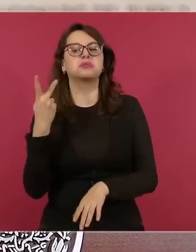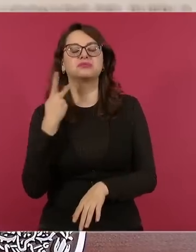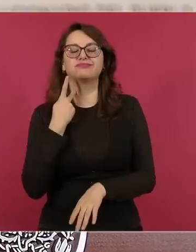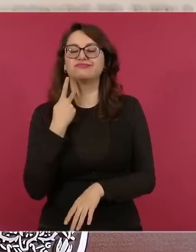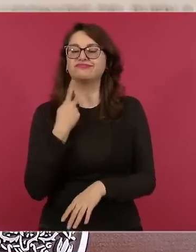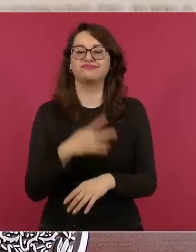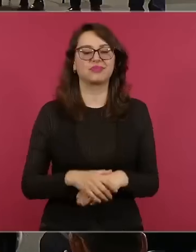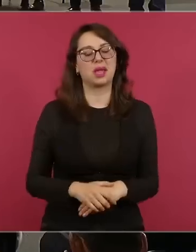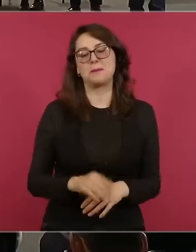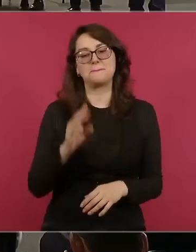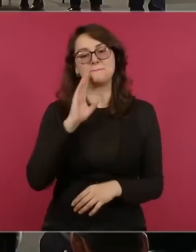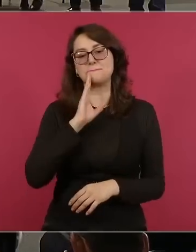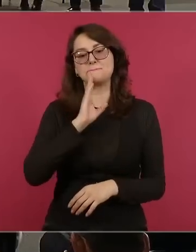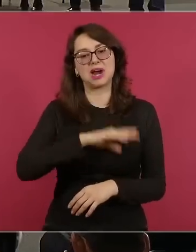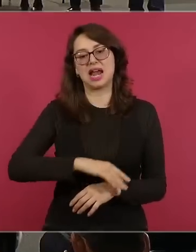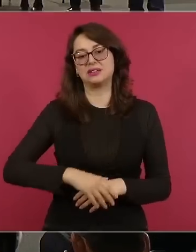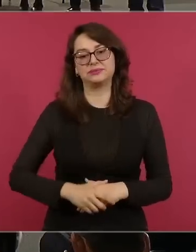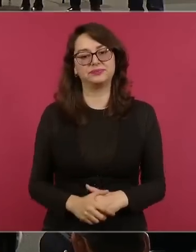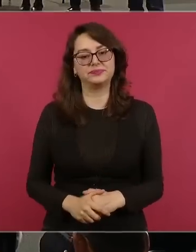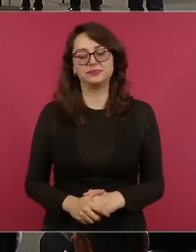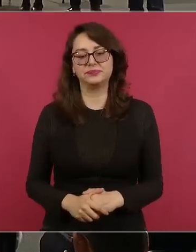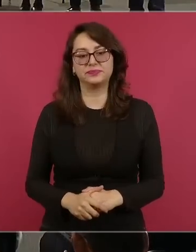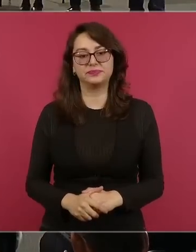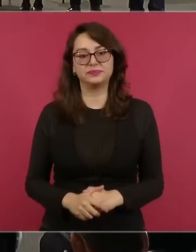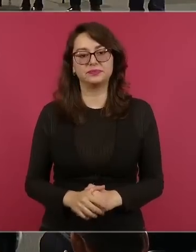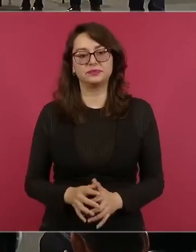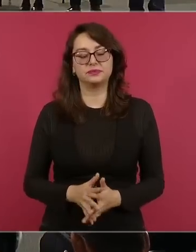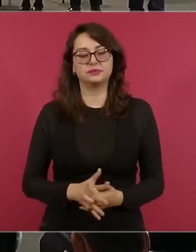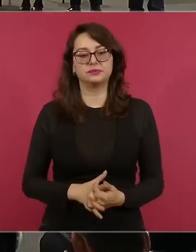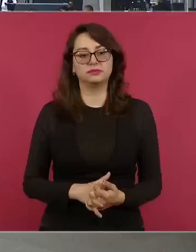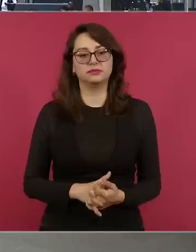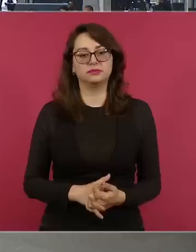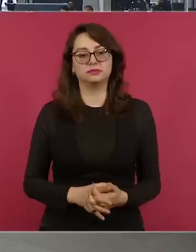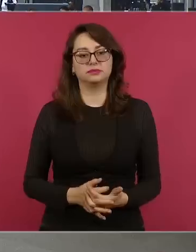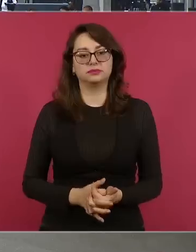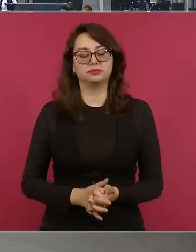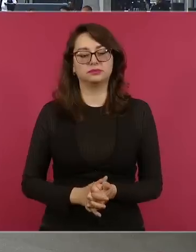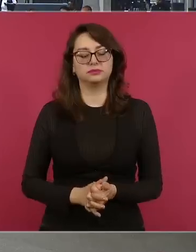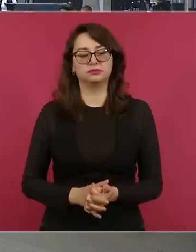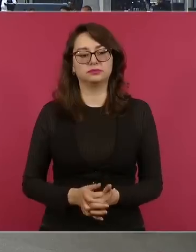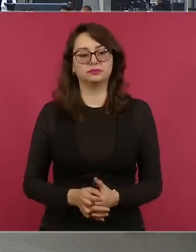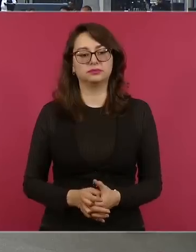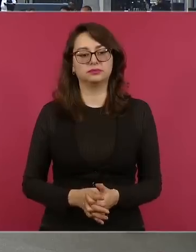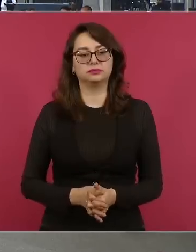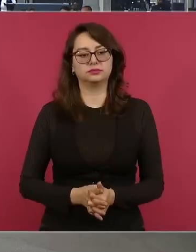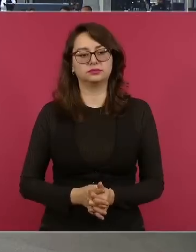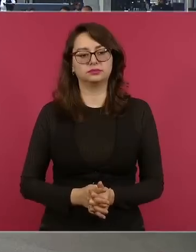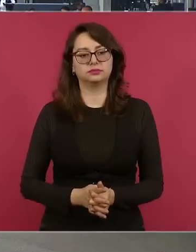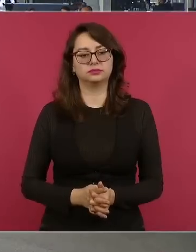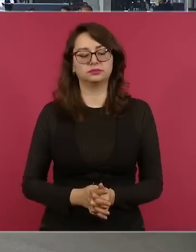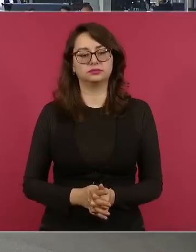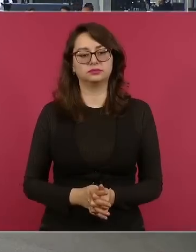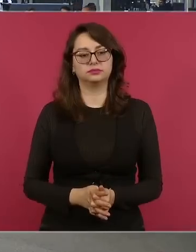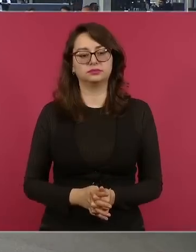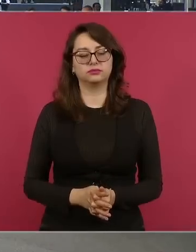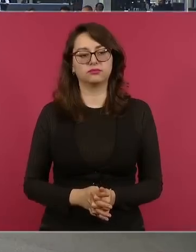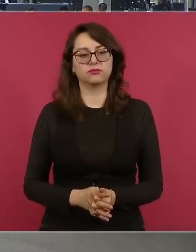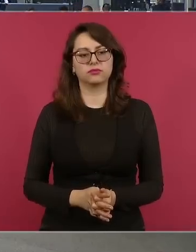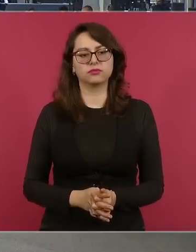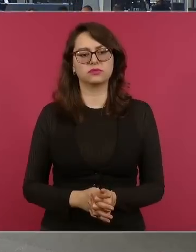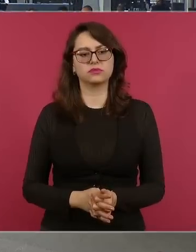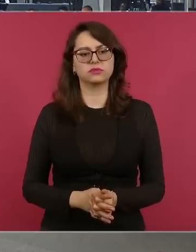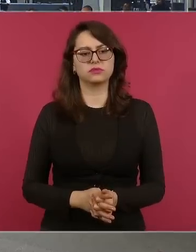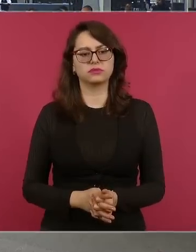¿Considera que la justicia va suficientemente ágil para autorizar otras vacunas como la Pfizer, Moderna, y que ya puedan